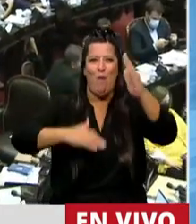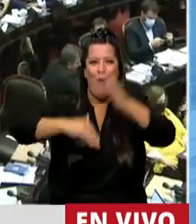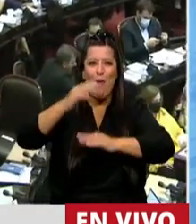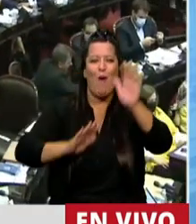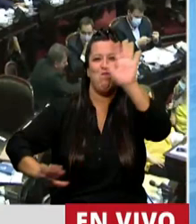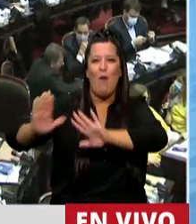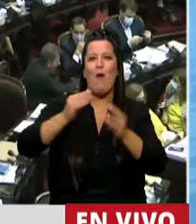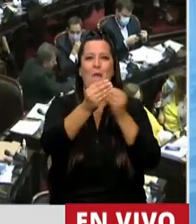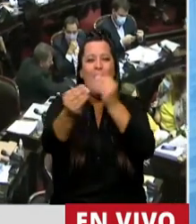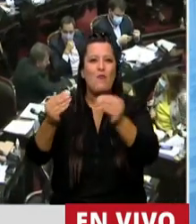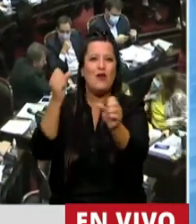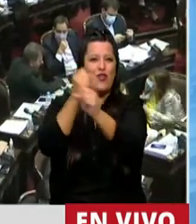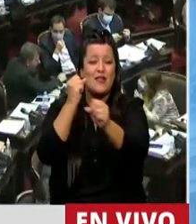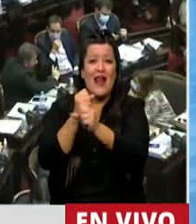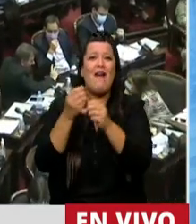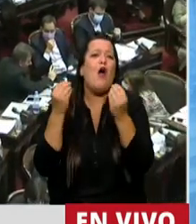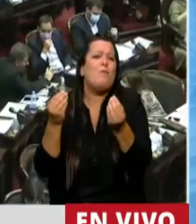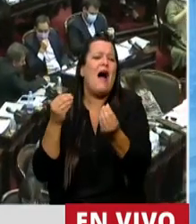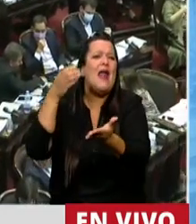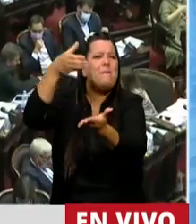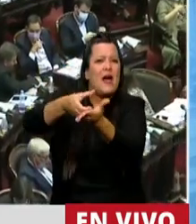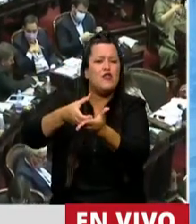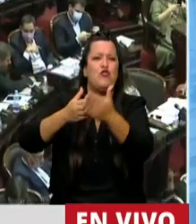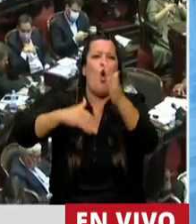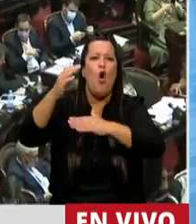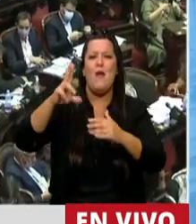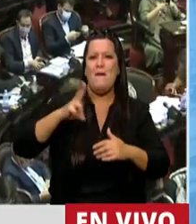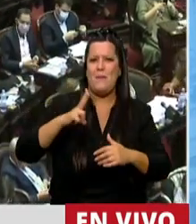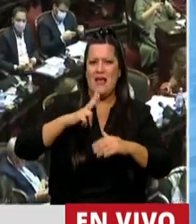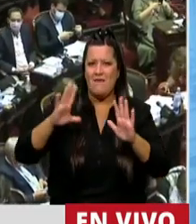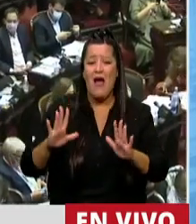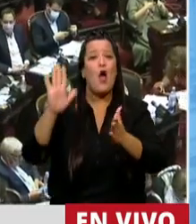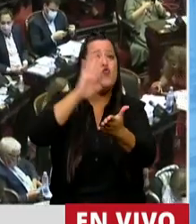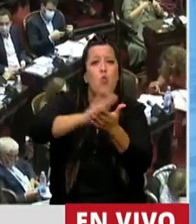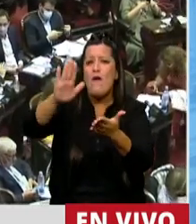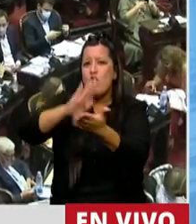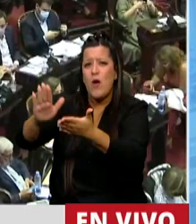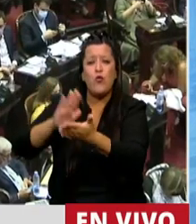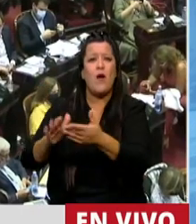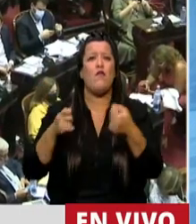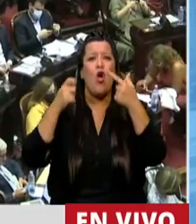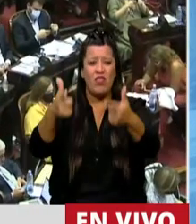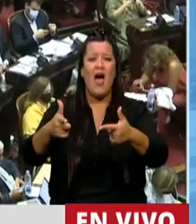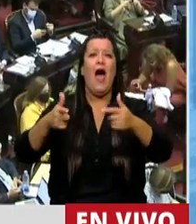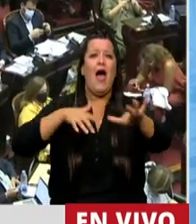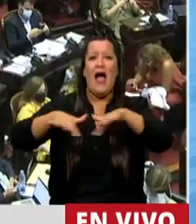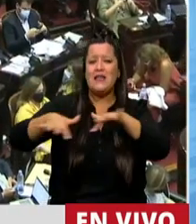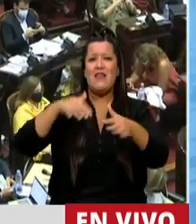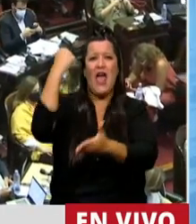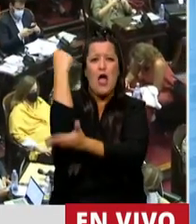vinculado a una inversión en obras privadas nuevas que generen actividad